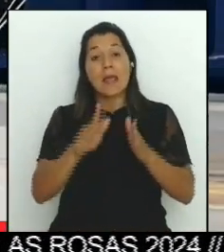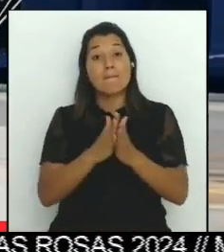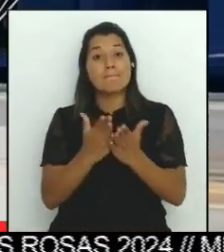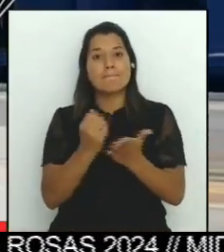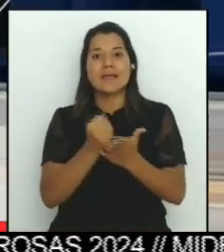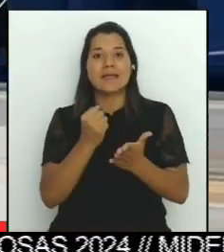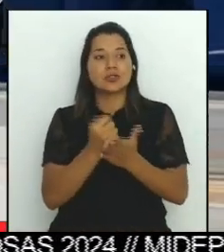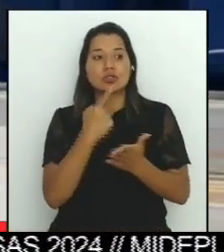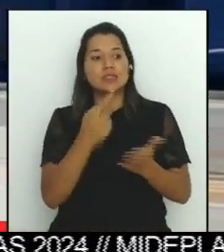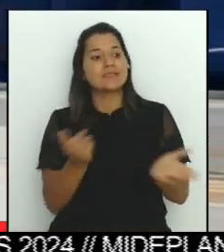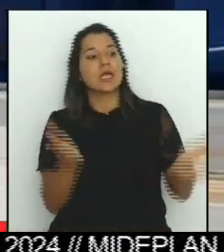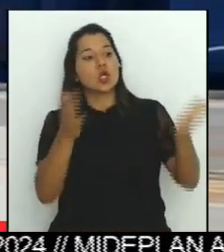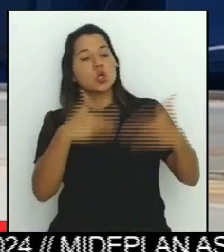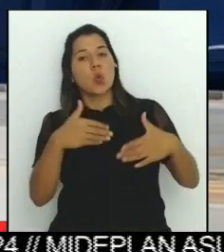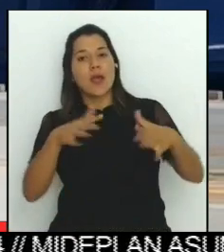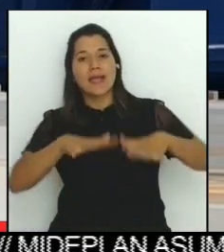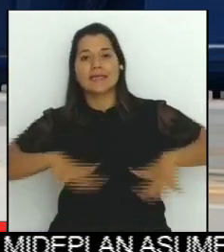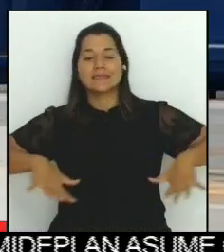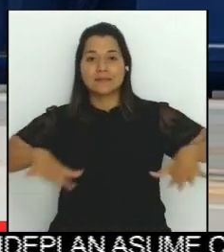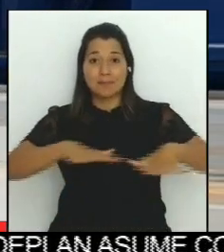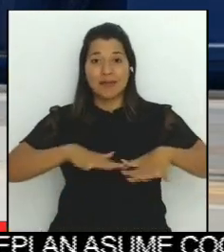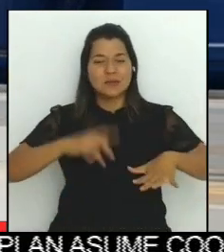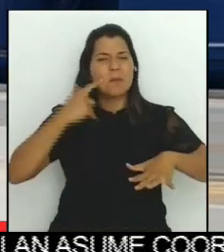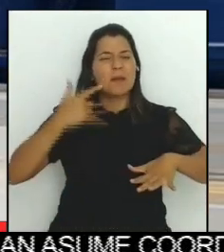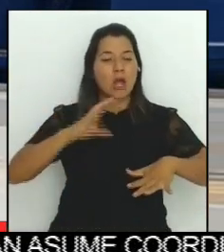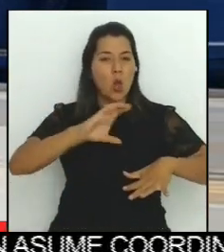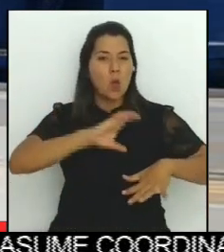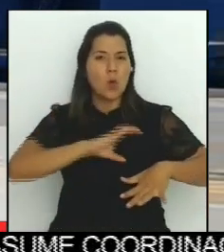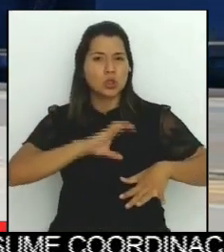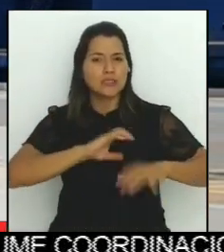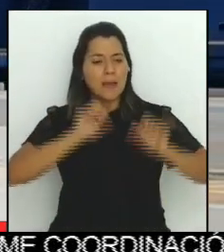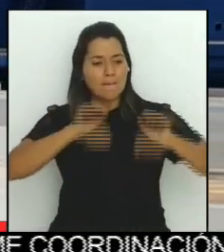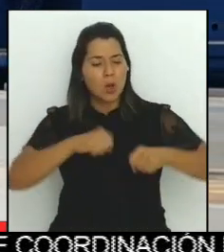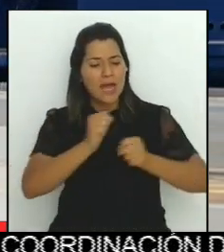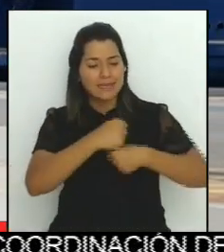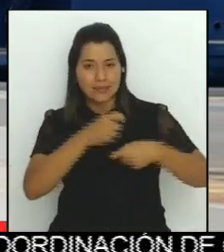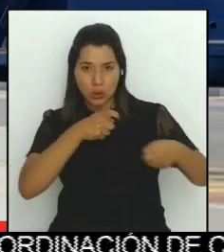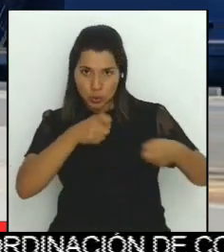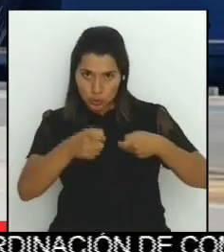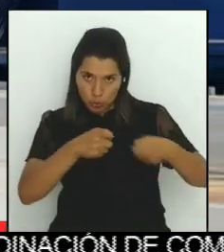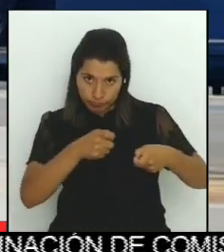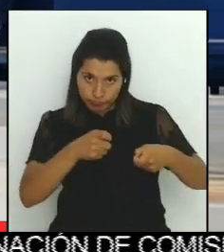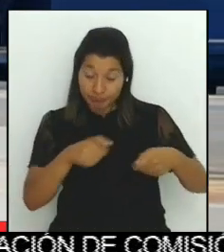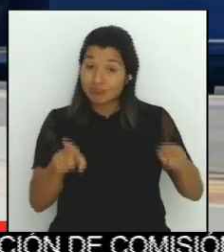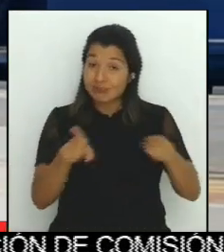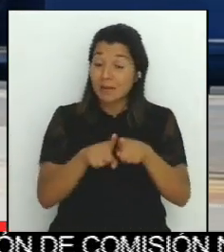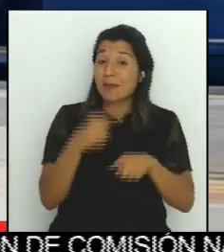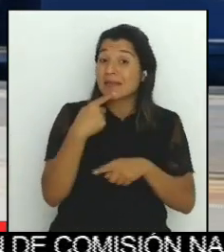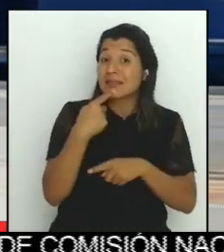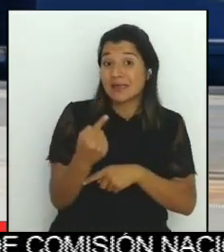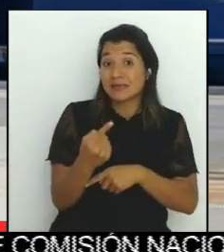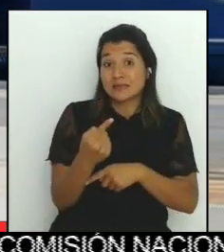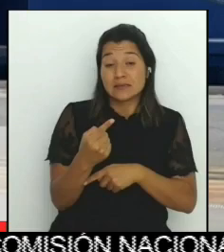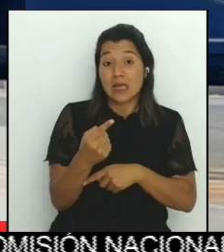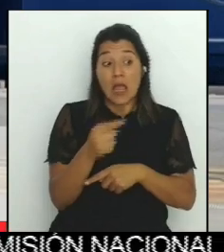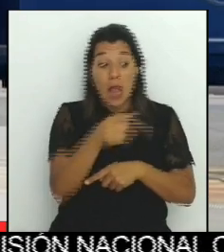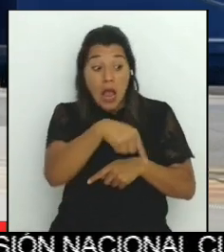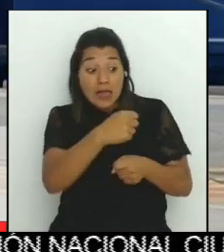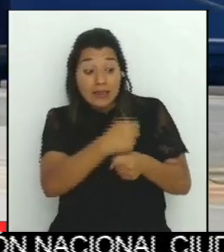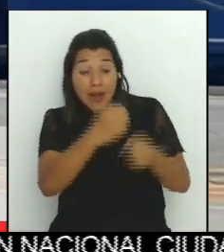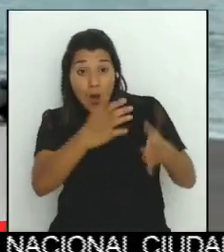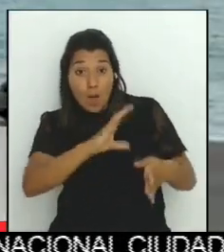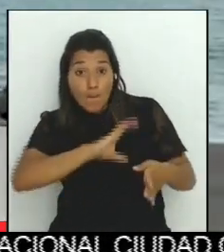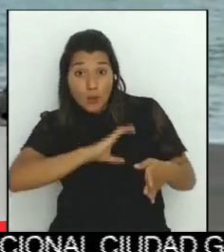para que los oficiales puedan realizar los respectivos controles. Además afirman que no se dio capacitación al personal ya que fue